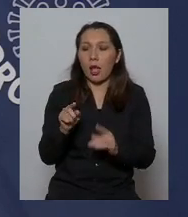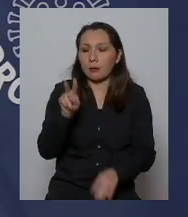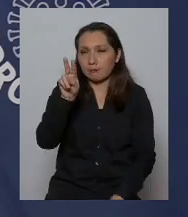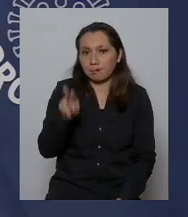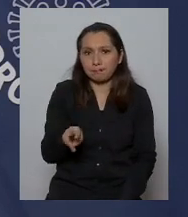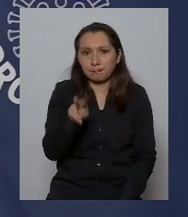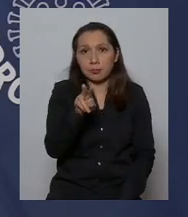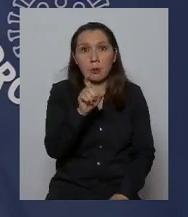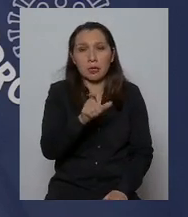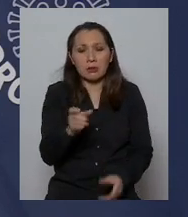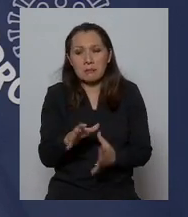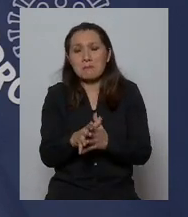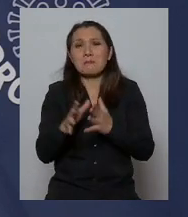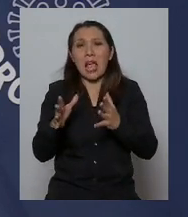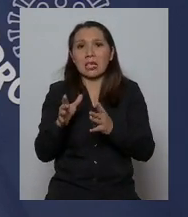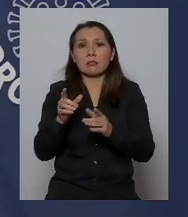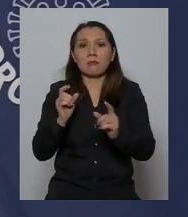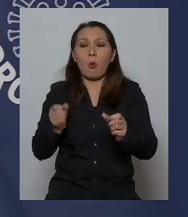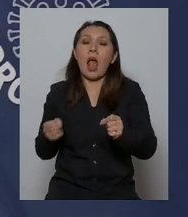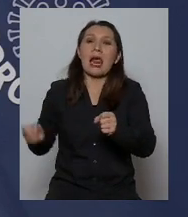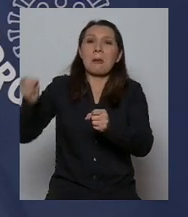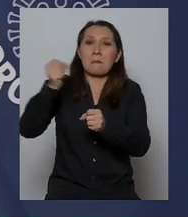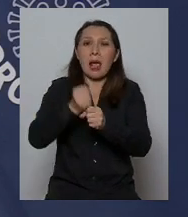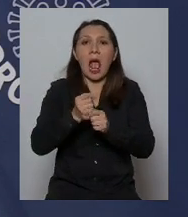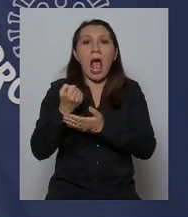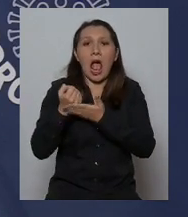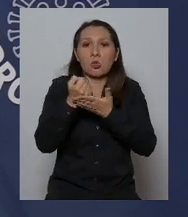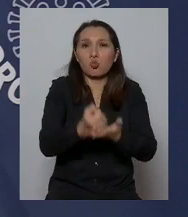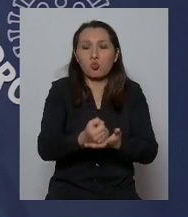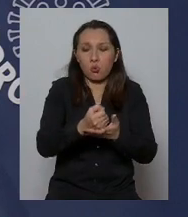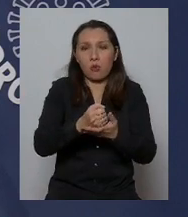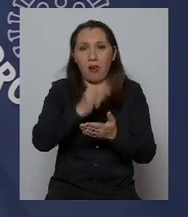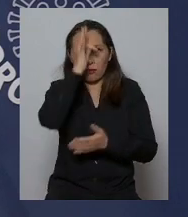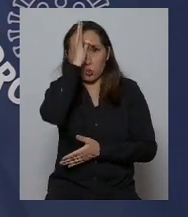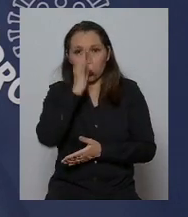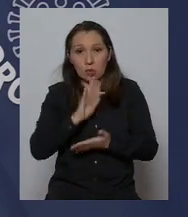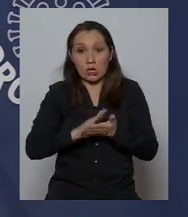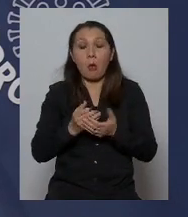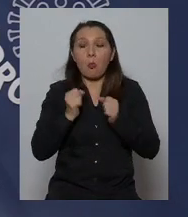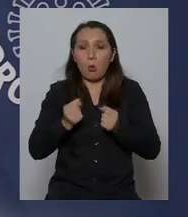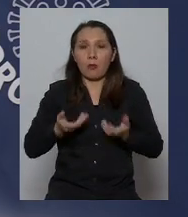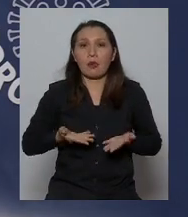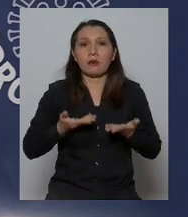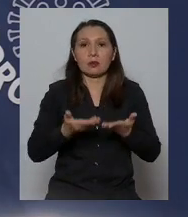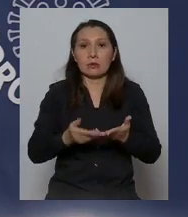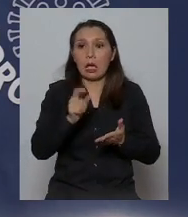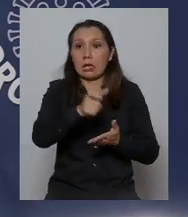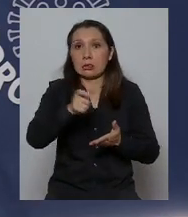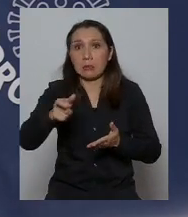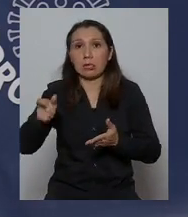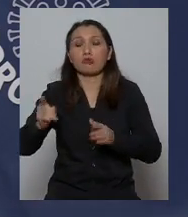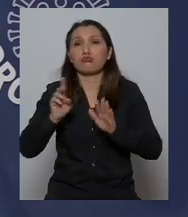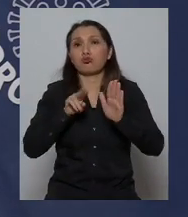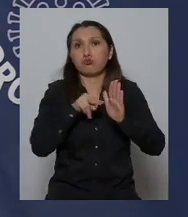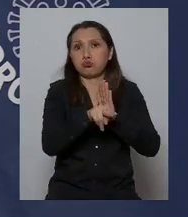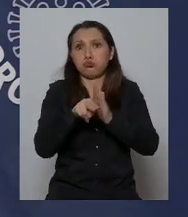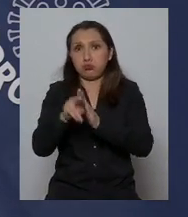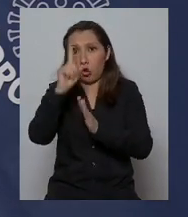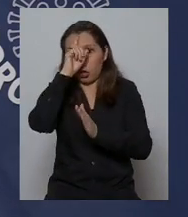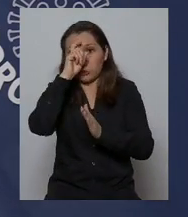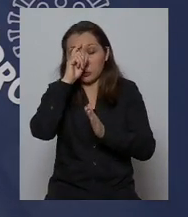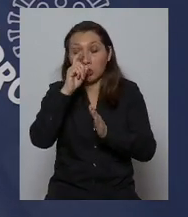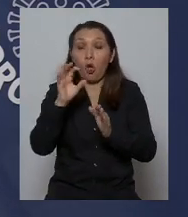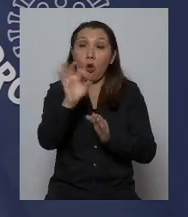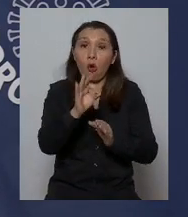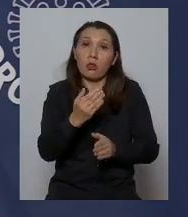se debe reforzar con personal de otro establecimiento para poder seguir dando una atención a estos pacientes que se encuentran hospitalizados